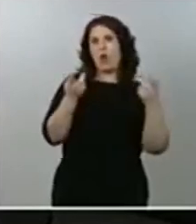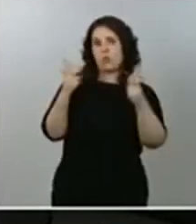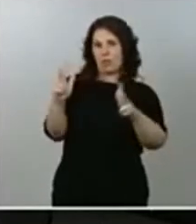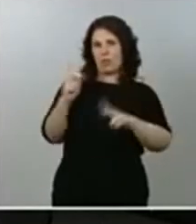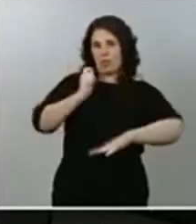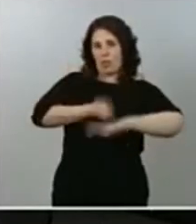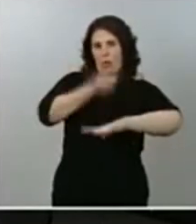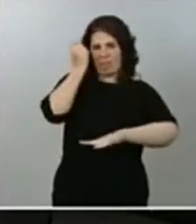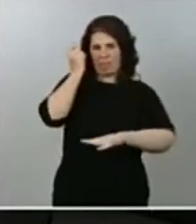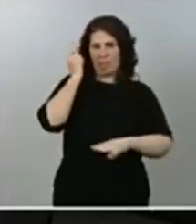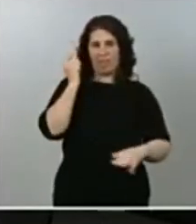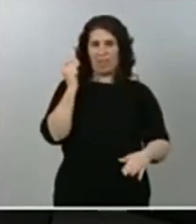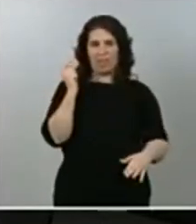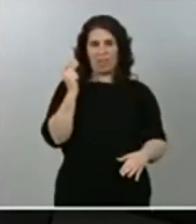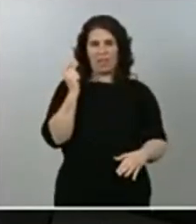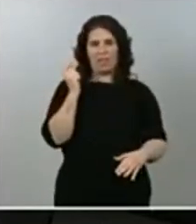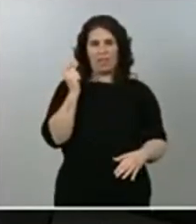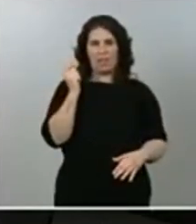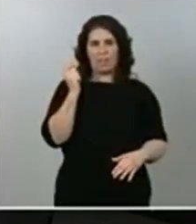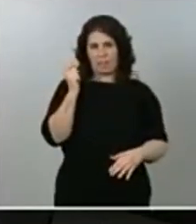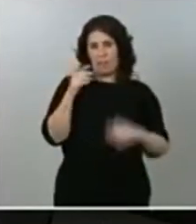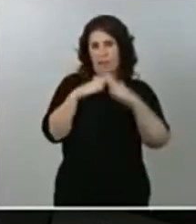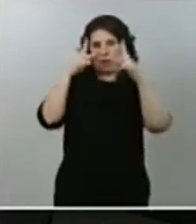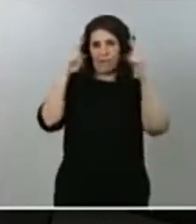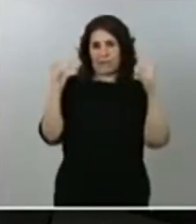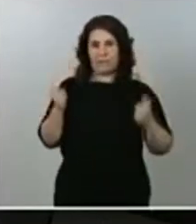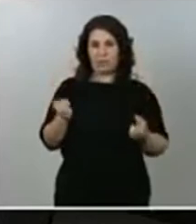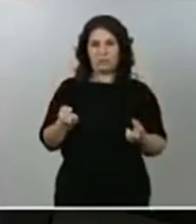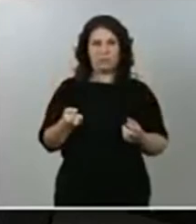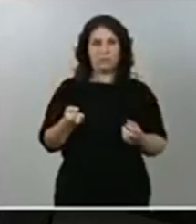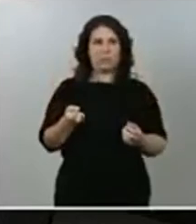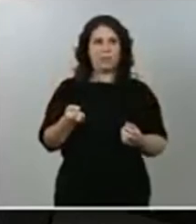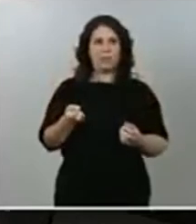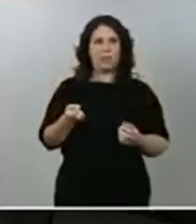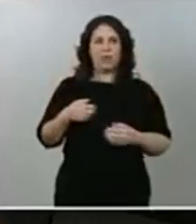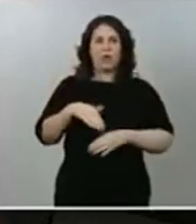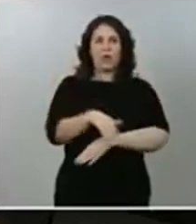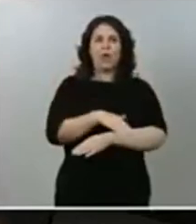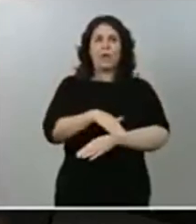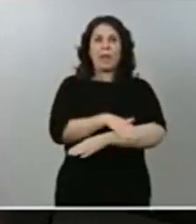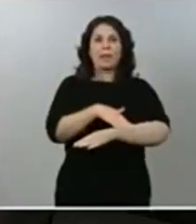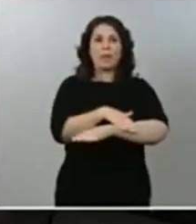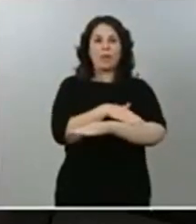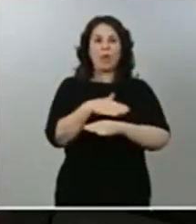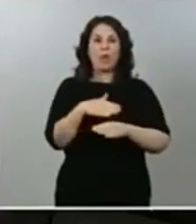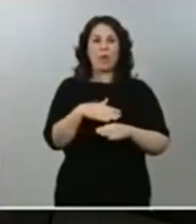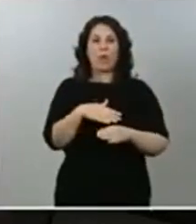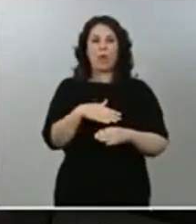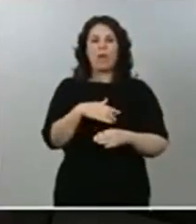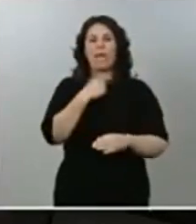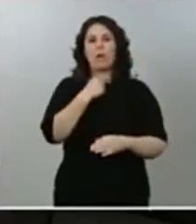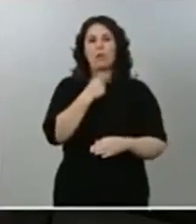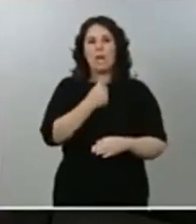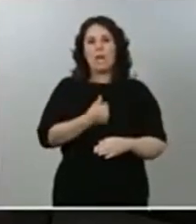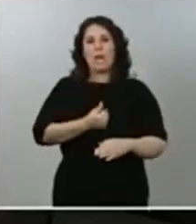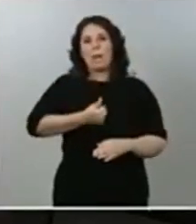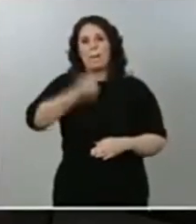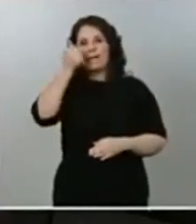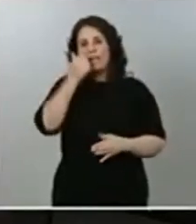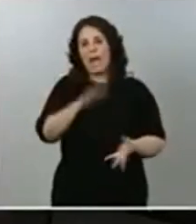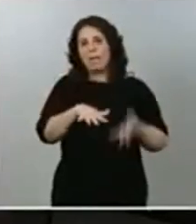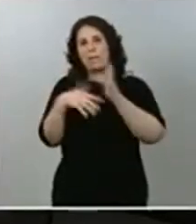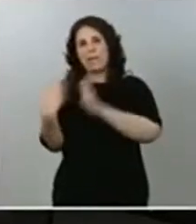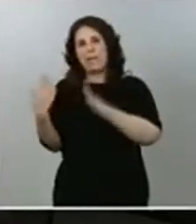orden de confinamiento. No sé si el gobierno está más en que esa orden de confinamiento se podía haber aplicado o está más en que